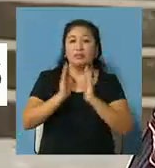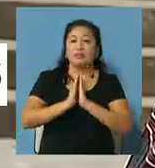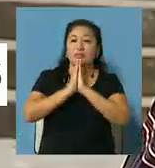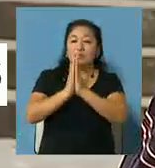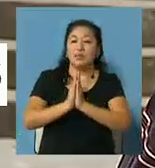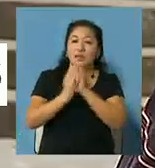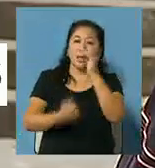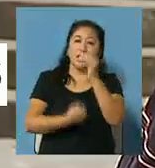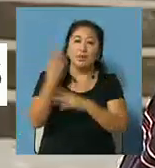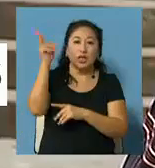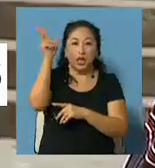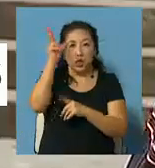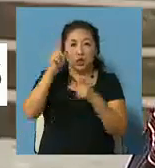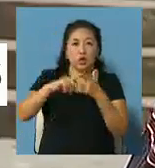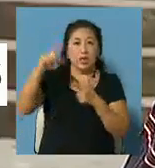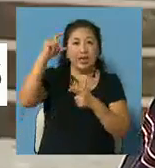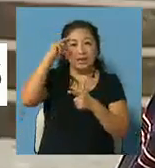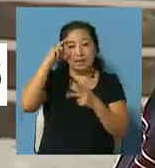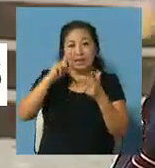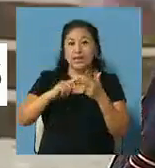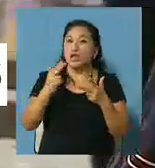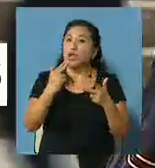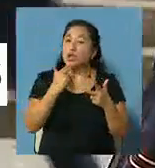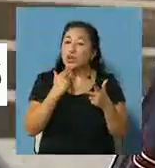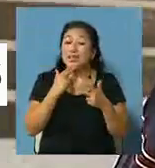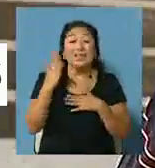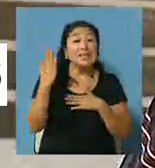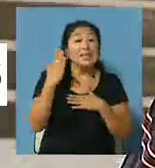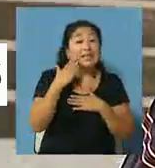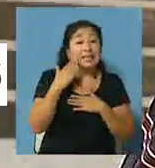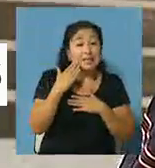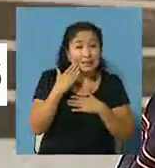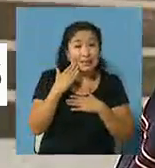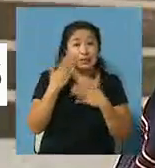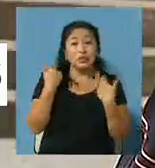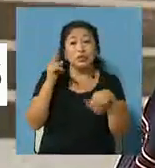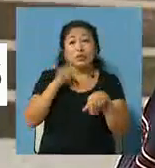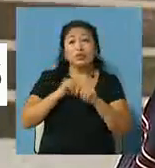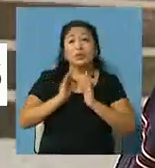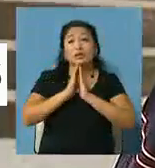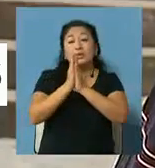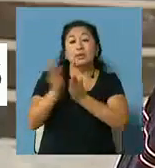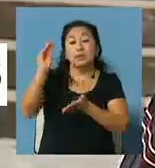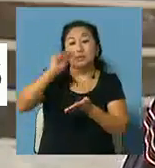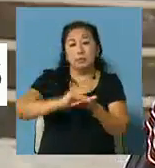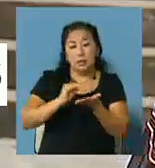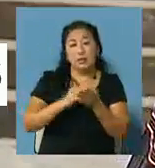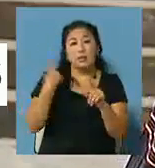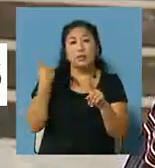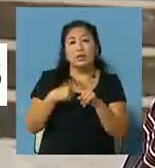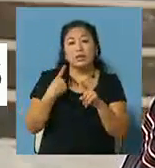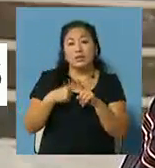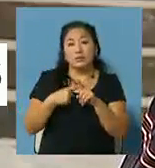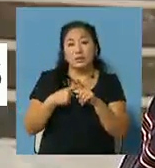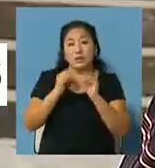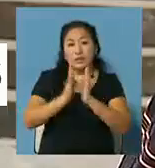mañana a las 8, a las 10 y a las 11 y a la tarde ponemos una misa más vamos a celebrar a las